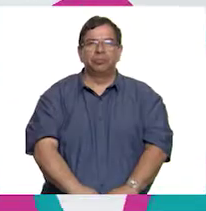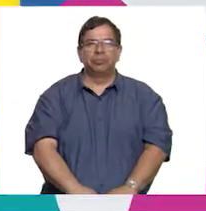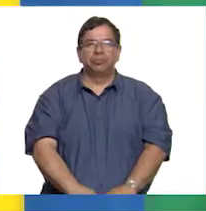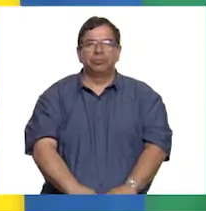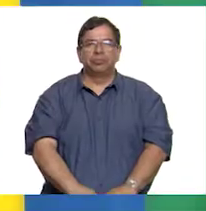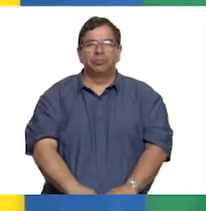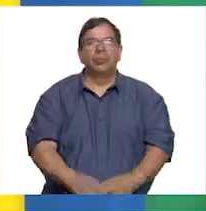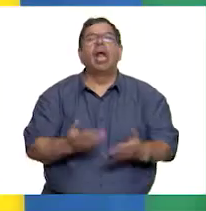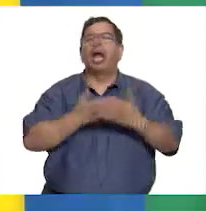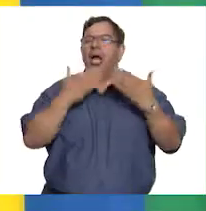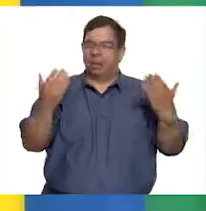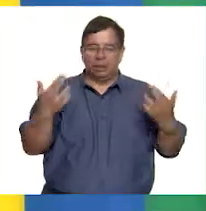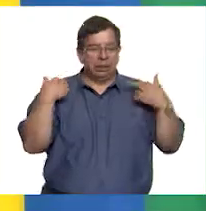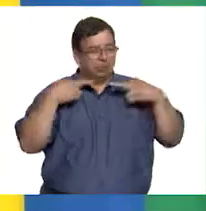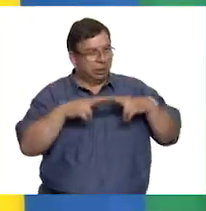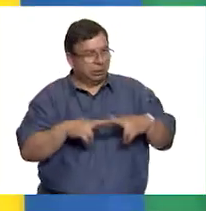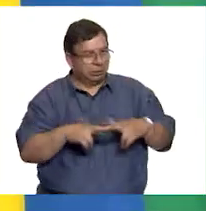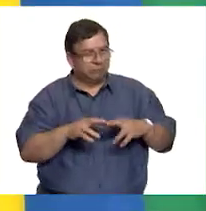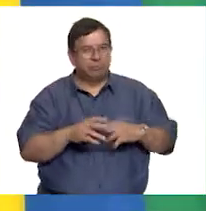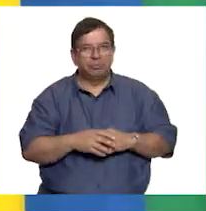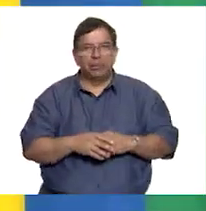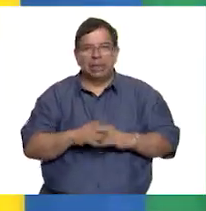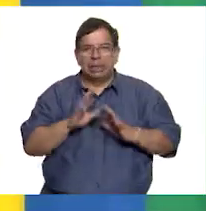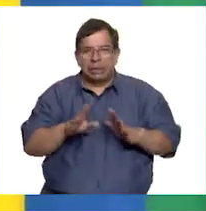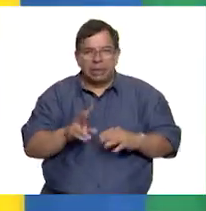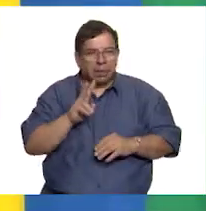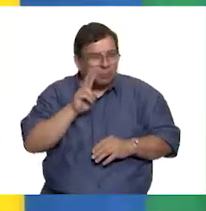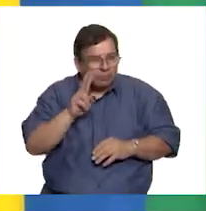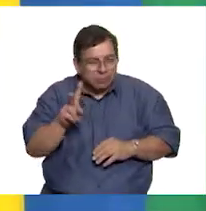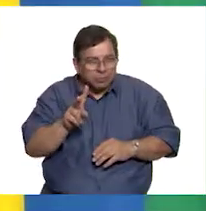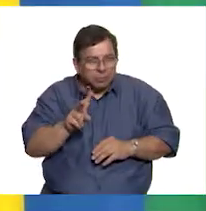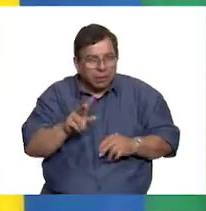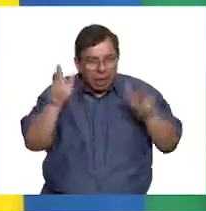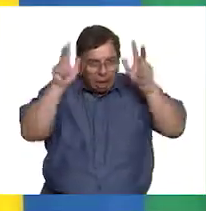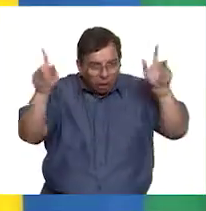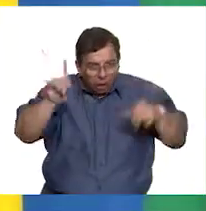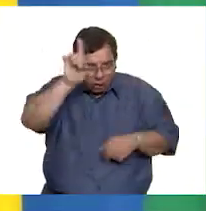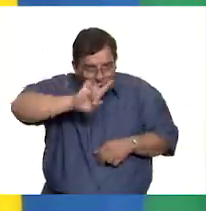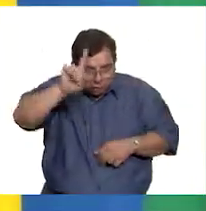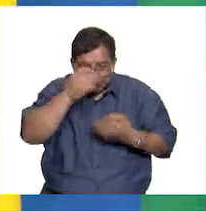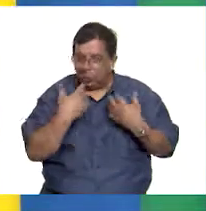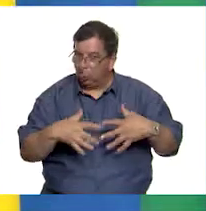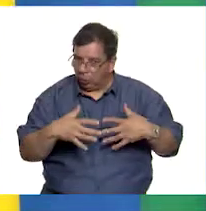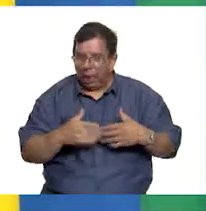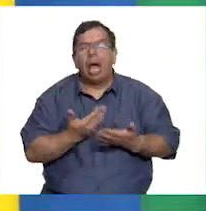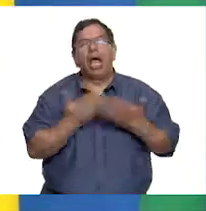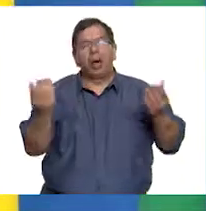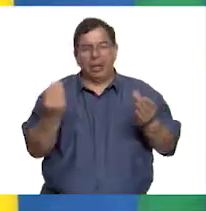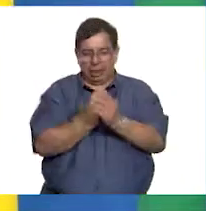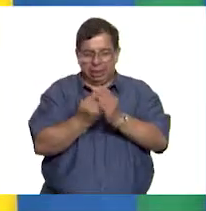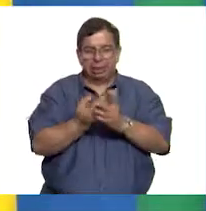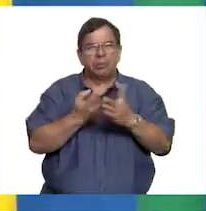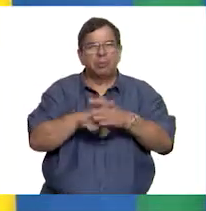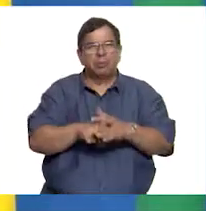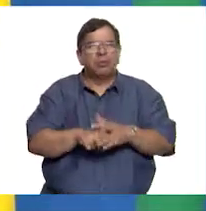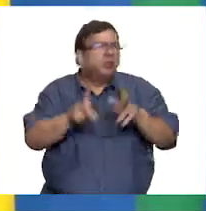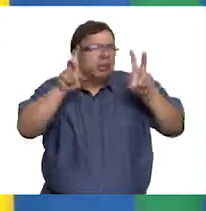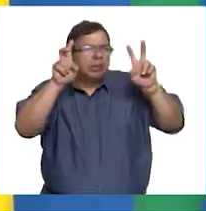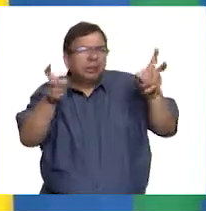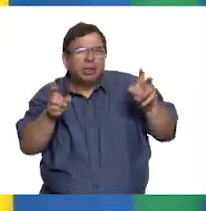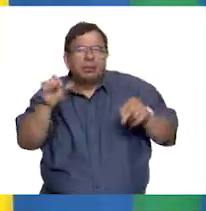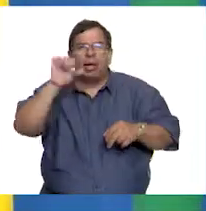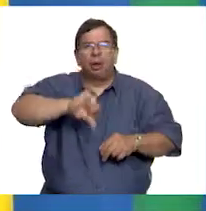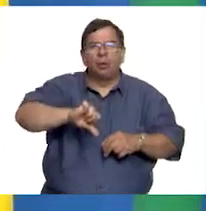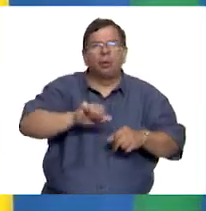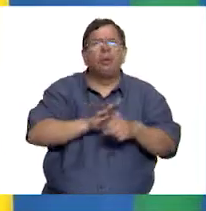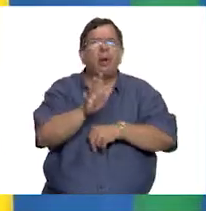Ahora sí, maestra. Después de escuchar los importantes consejos de Ajo Listo, podemos empezar con la clase. ¿Qué tema estudiaremos el